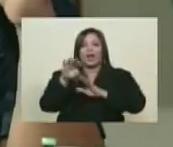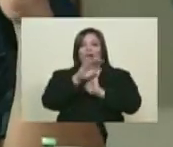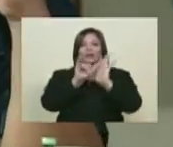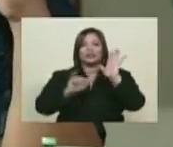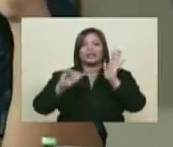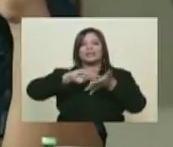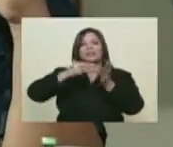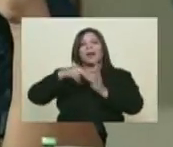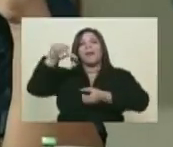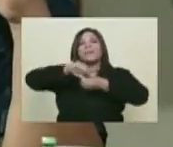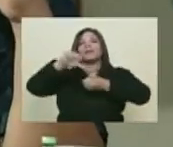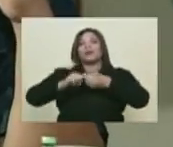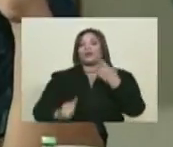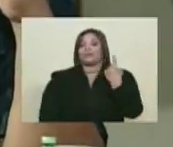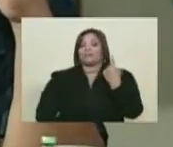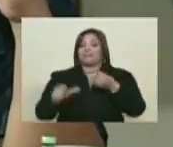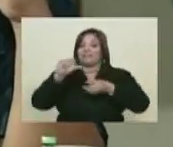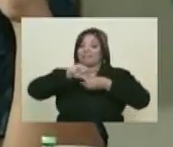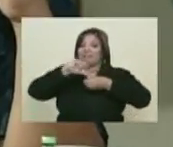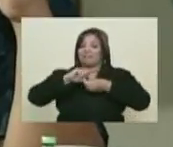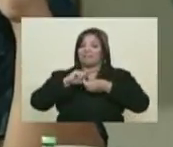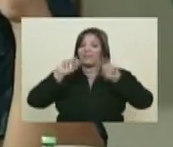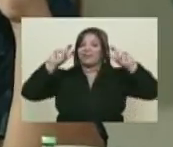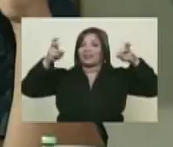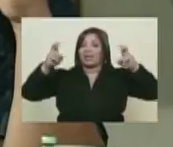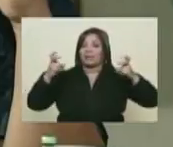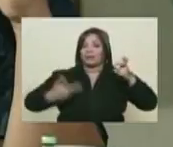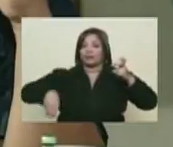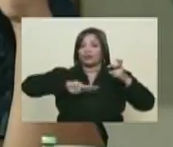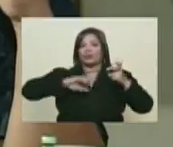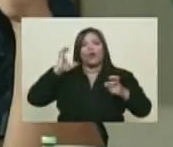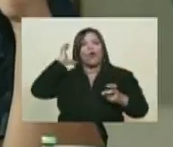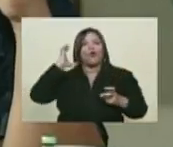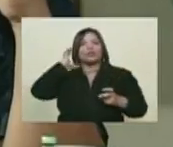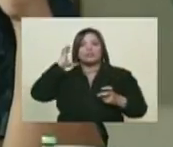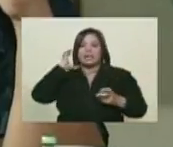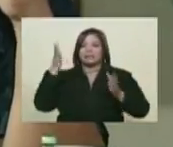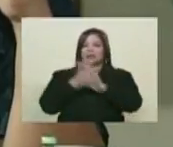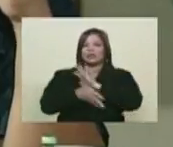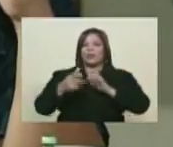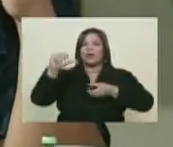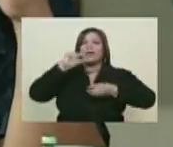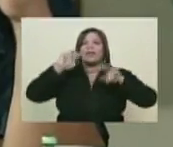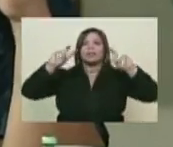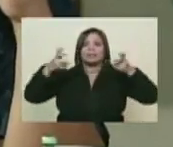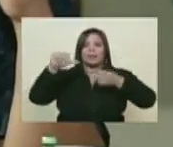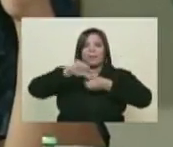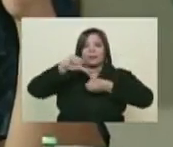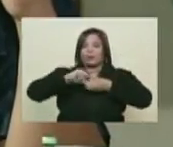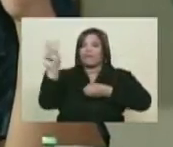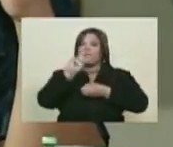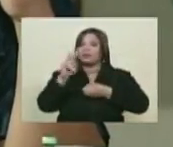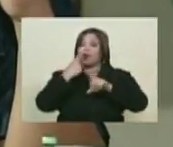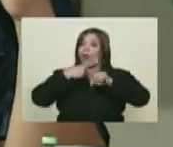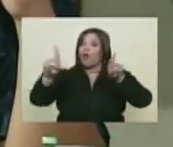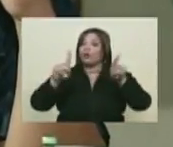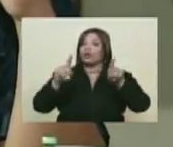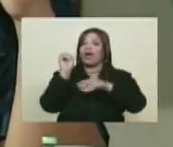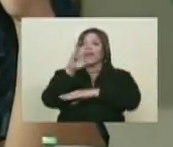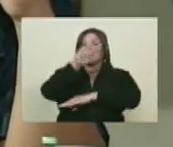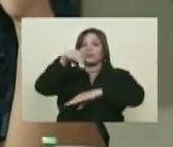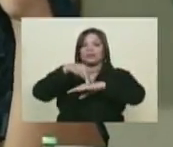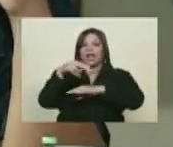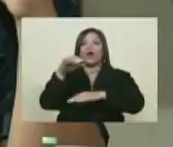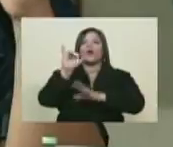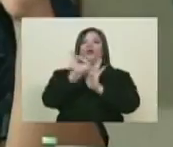es el petróleo. Nosotros tenemos que tener una conciencia sobre el mismo. Venezuela va a ser otra después de la Asamblea Nacional